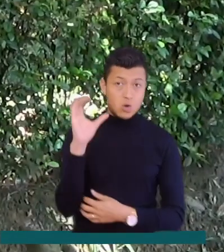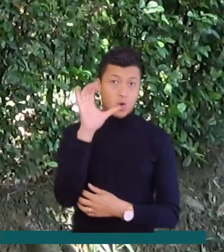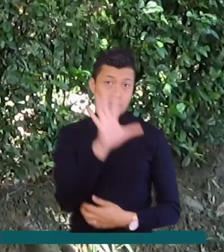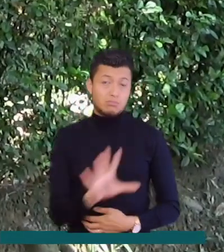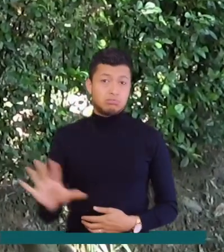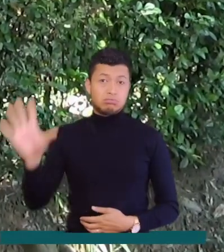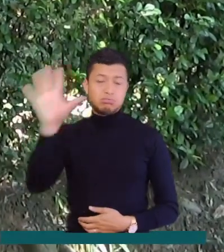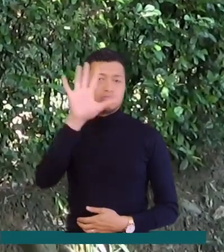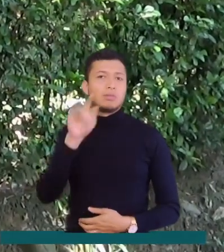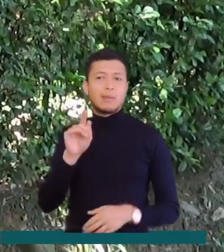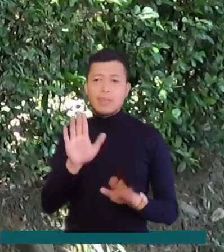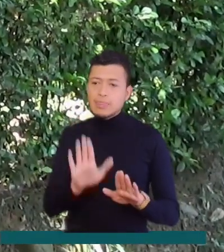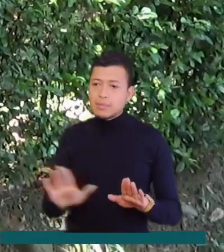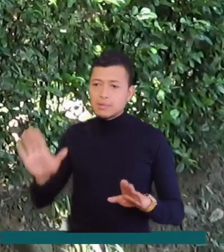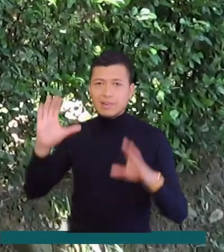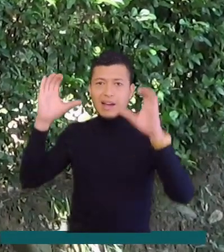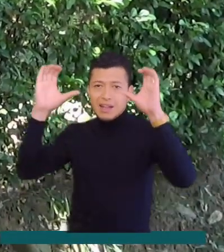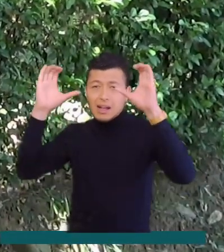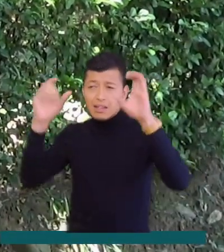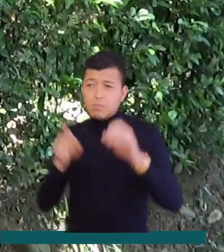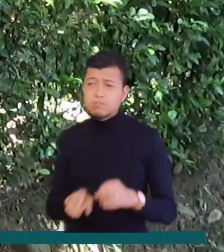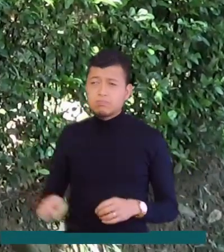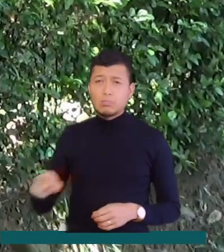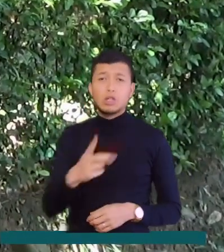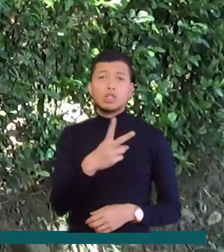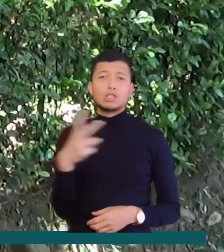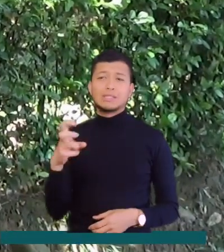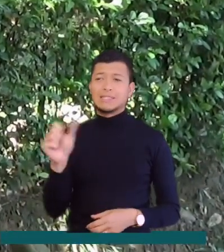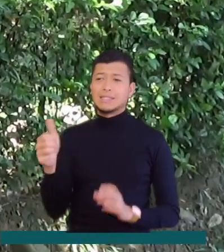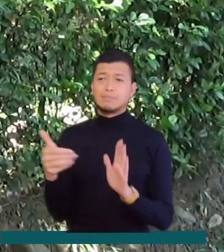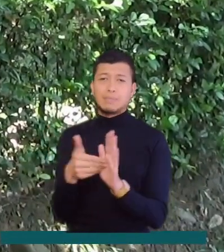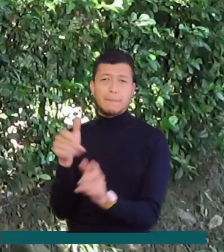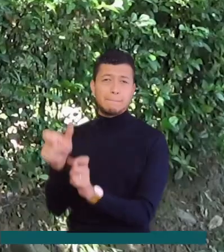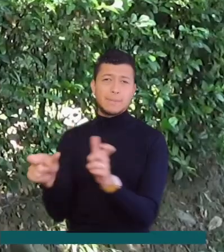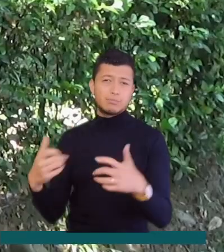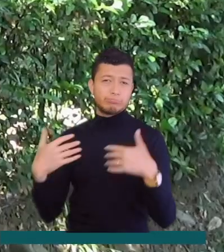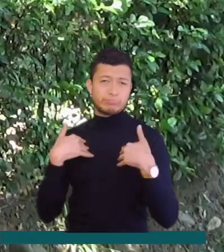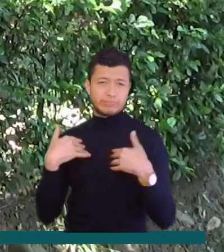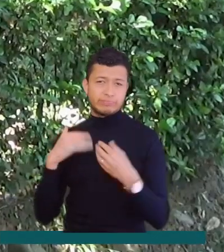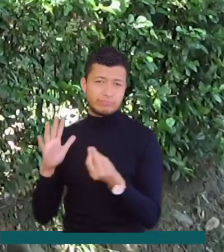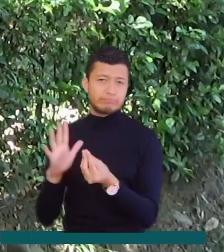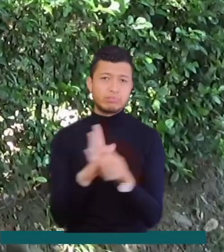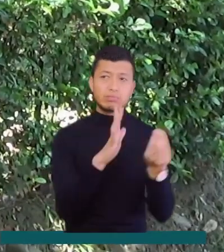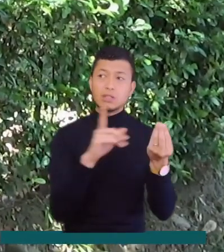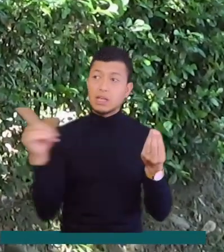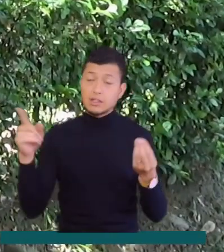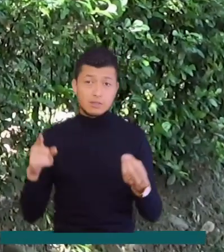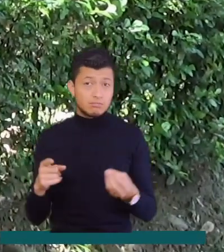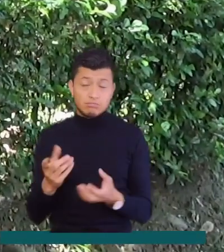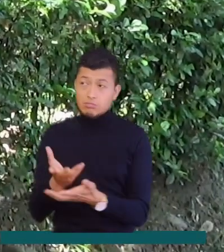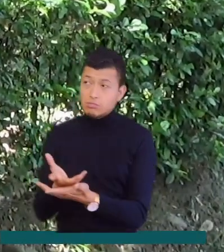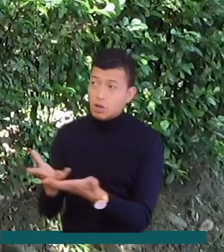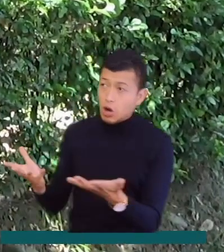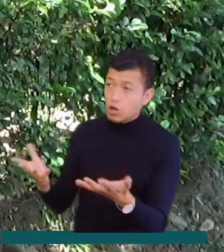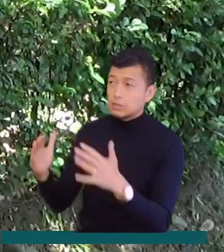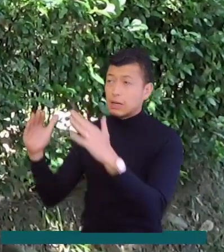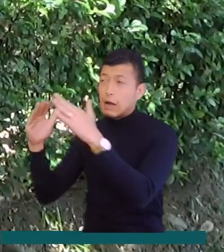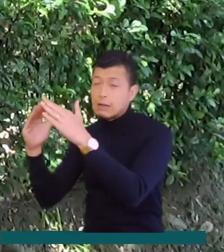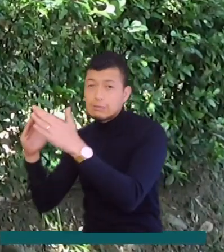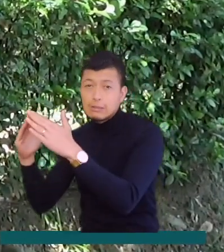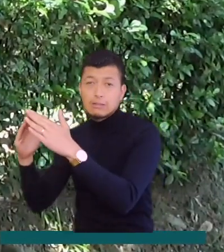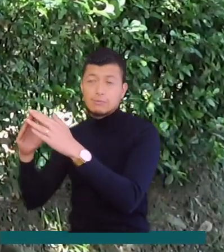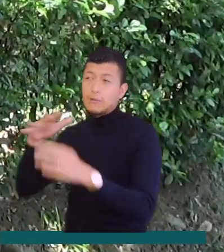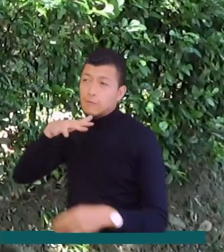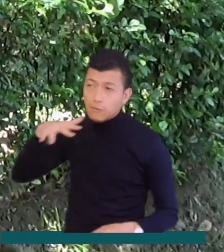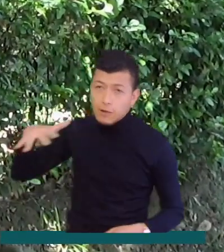en el país ha dejado en el departamento del Caquetá más de 210 mil personas afectadas, quienes han tenido que dejar botadas sus